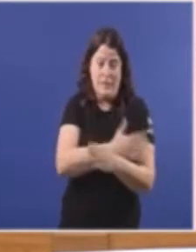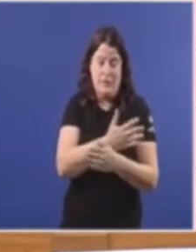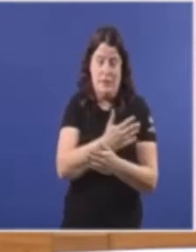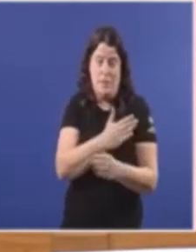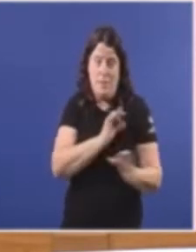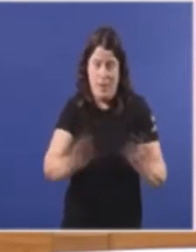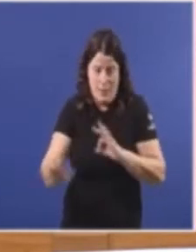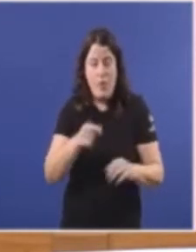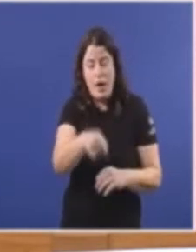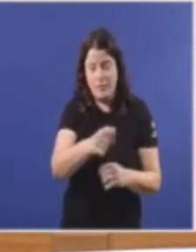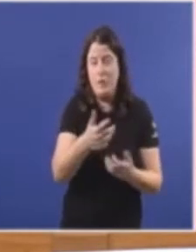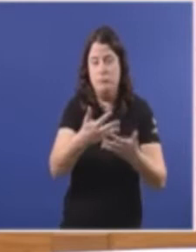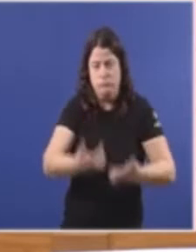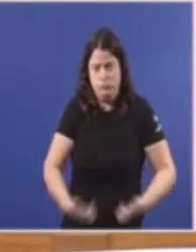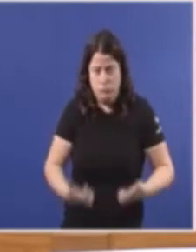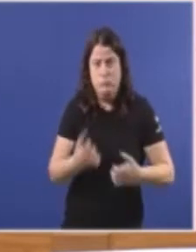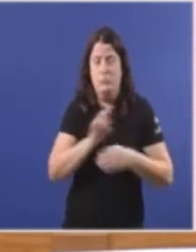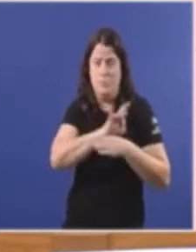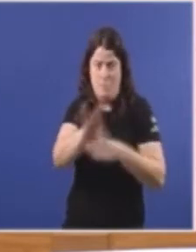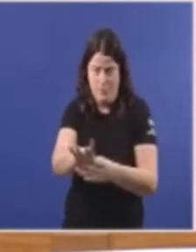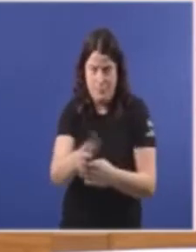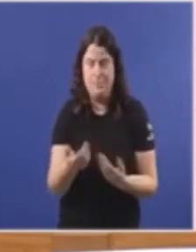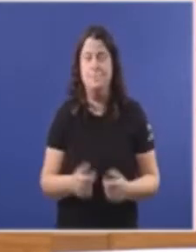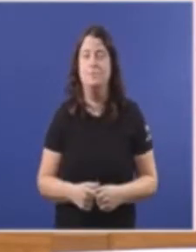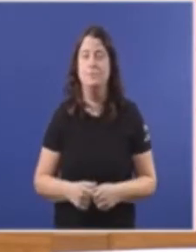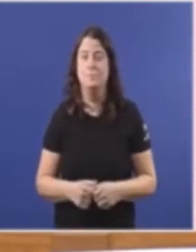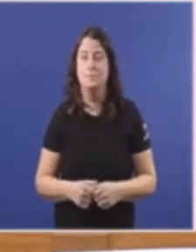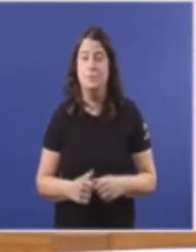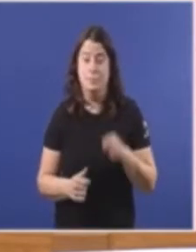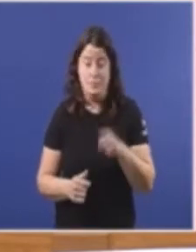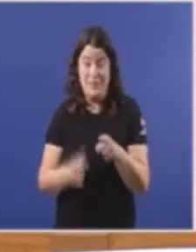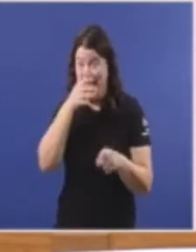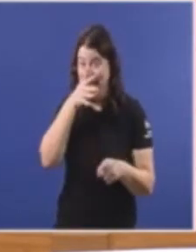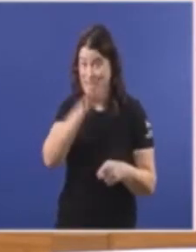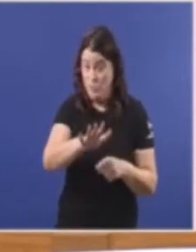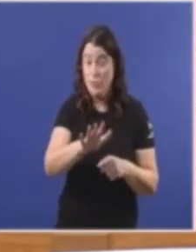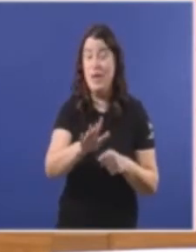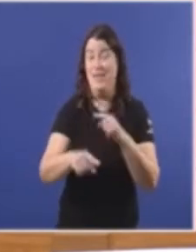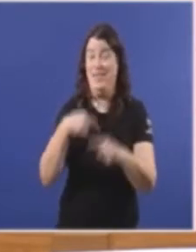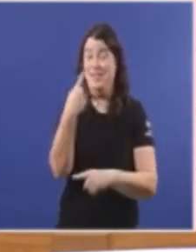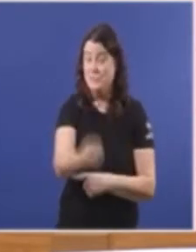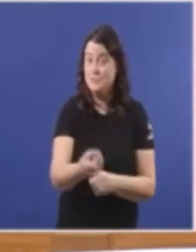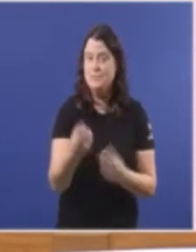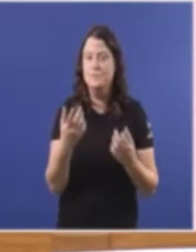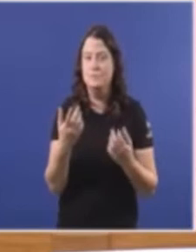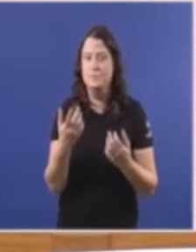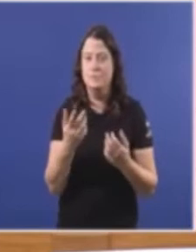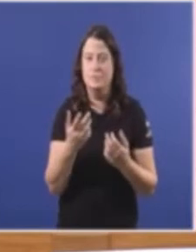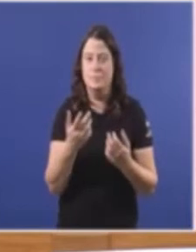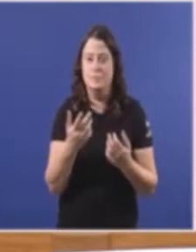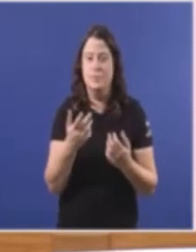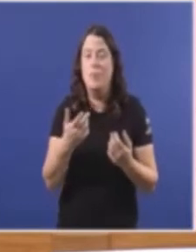que insta Por escrito E despois de esa denuncia O que se Simplemente Se